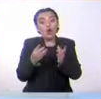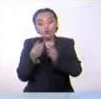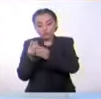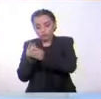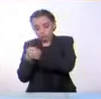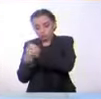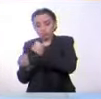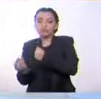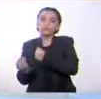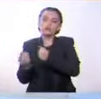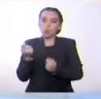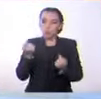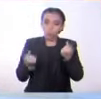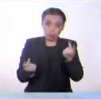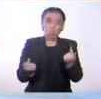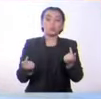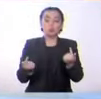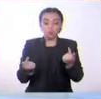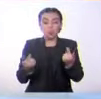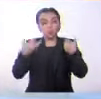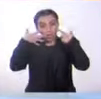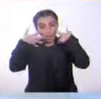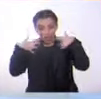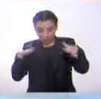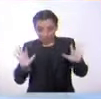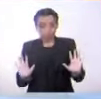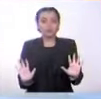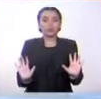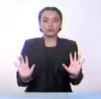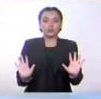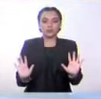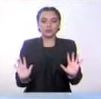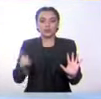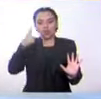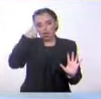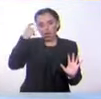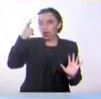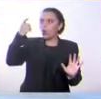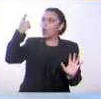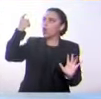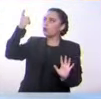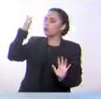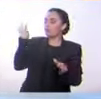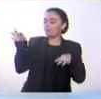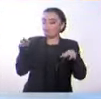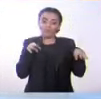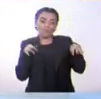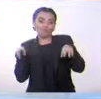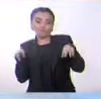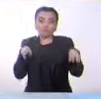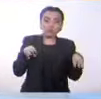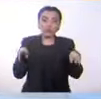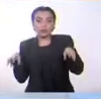son ovíparos. Hemos recordado también incluso a los dinosaurios que fueron o son parientes